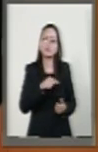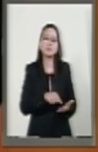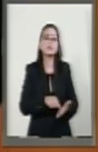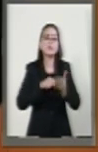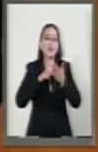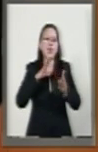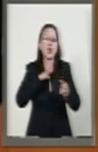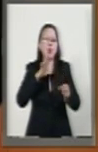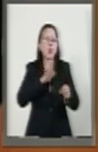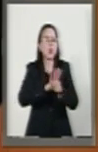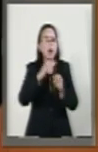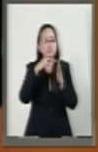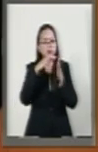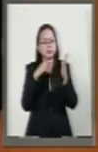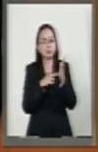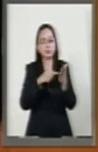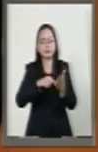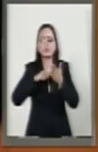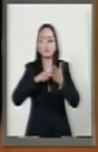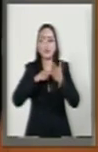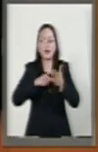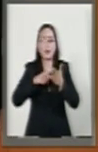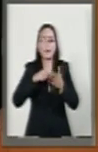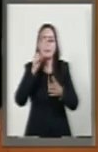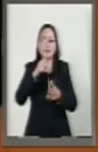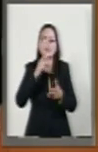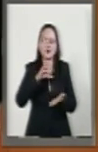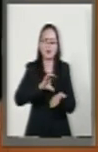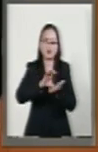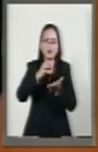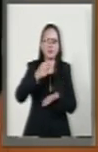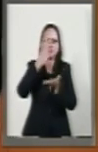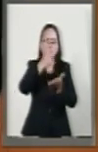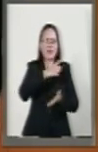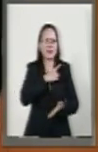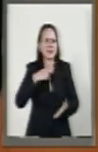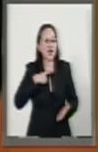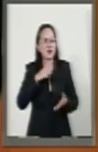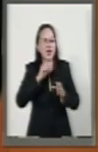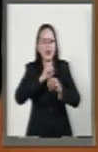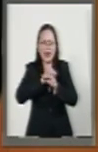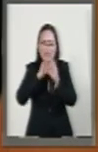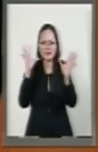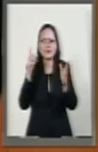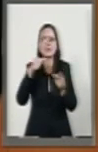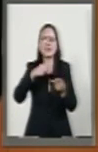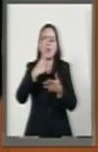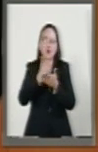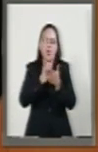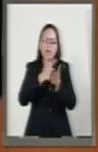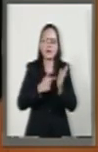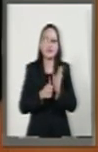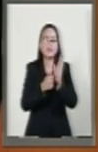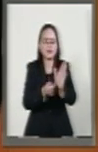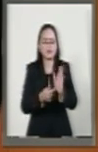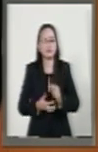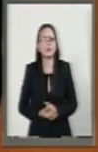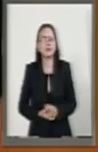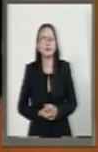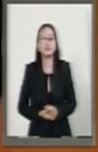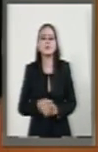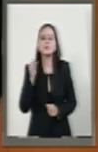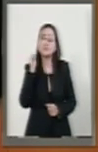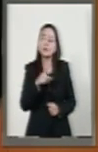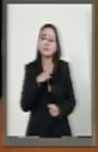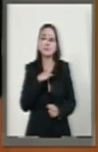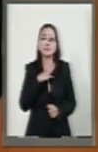principios generales en materia presupuestaria de endeudamiento, transparencia, monitoreo y rendición de cuentas. Acuerda